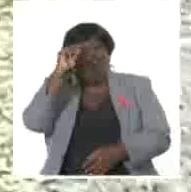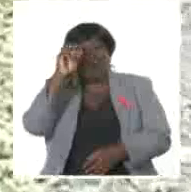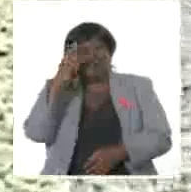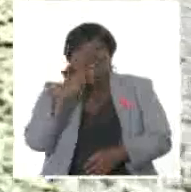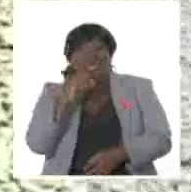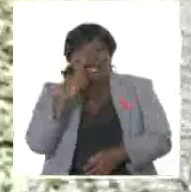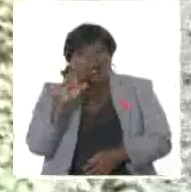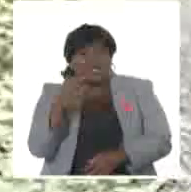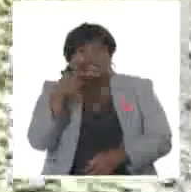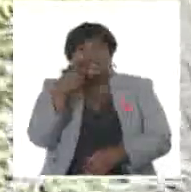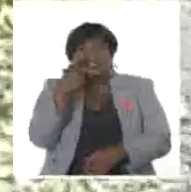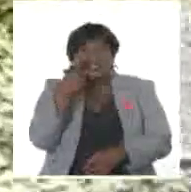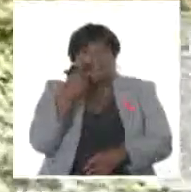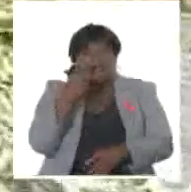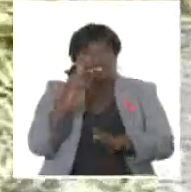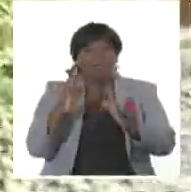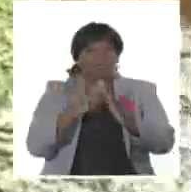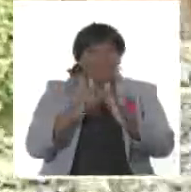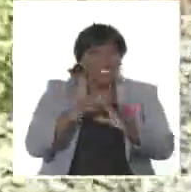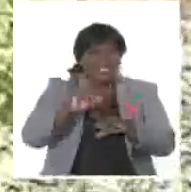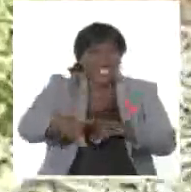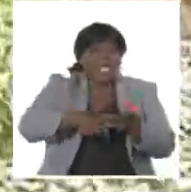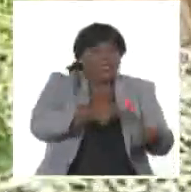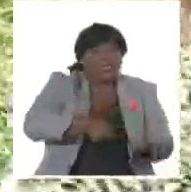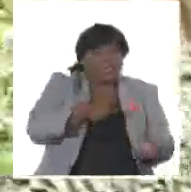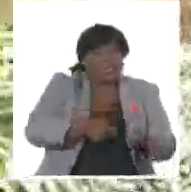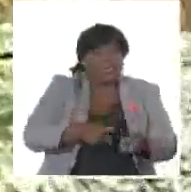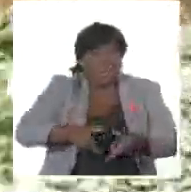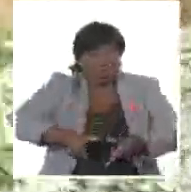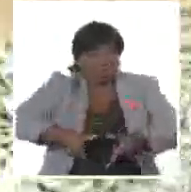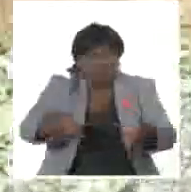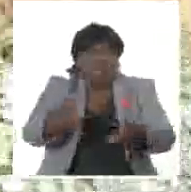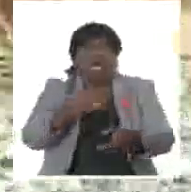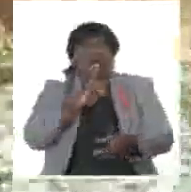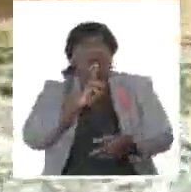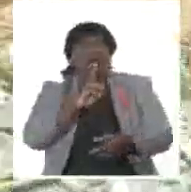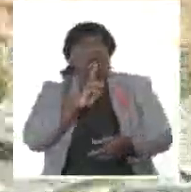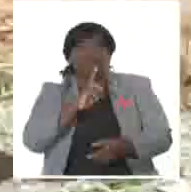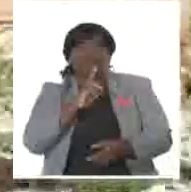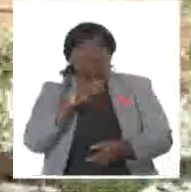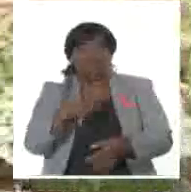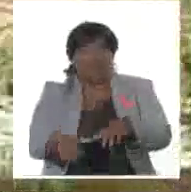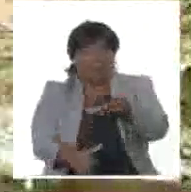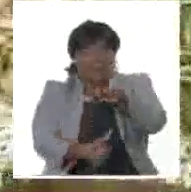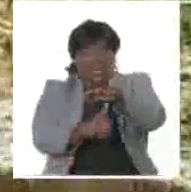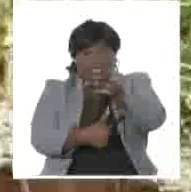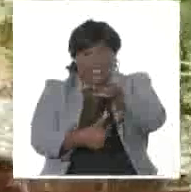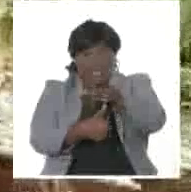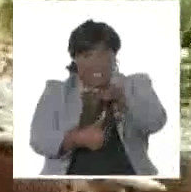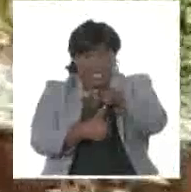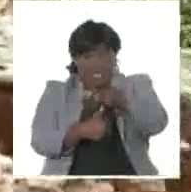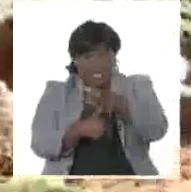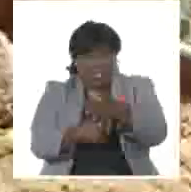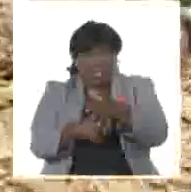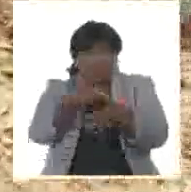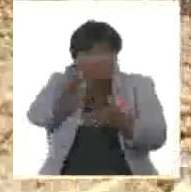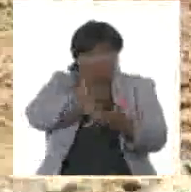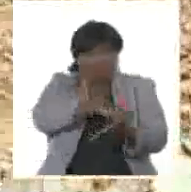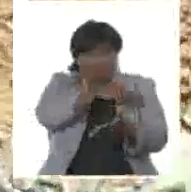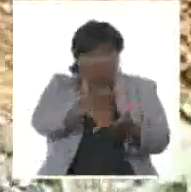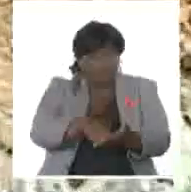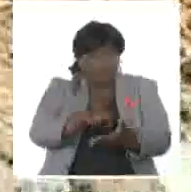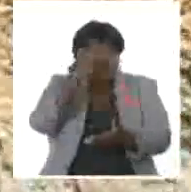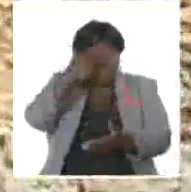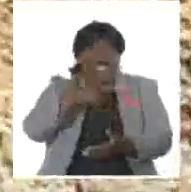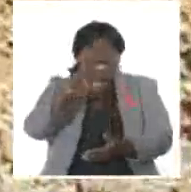agricultura y en la red de acueducto. Desde ese territorio, el presidente del Consejo Popular, Alexis Pérez Matos,